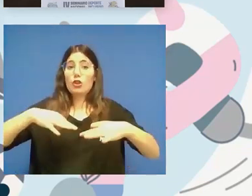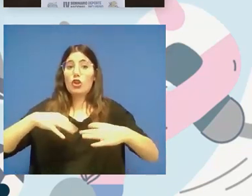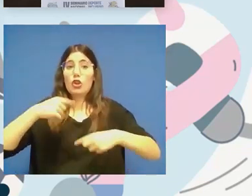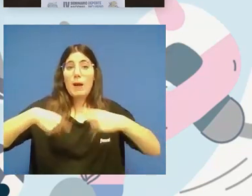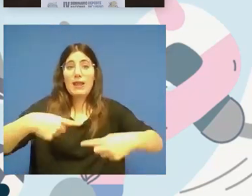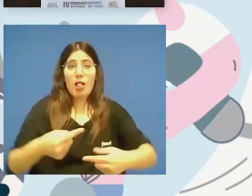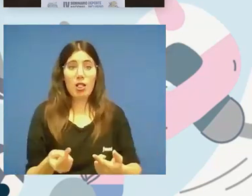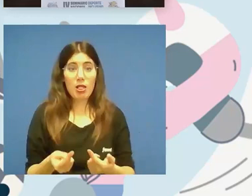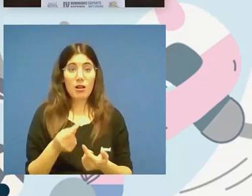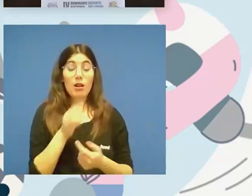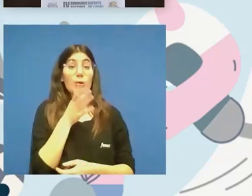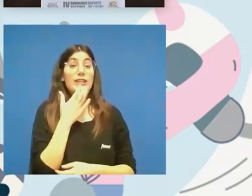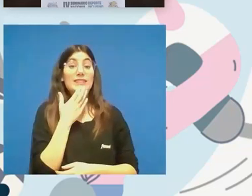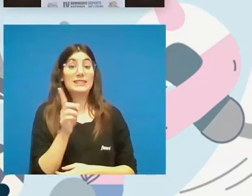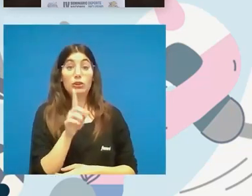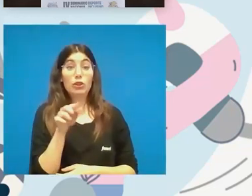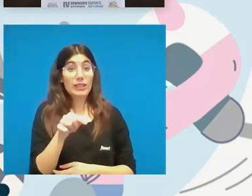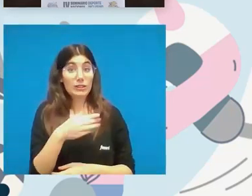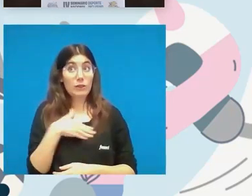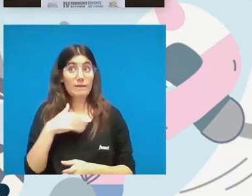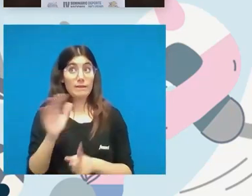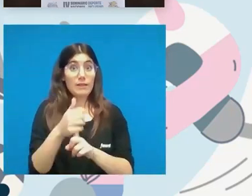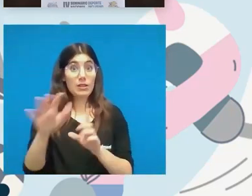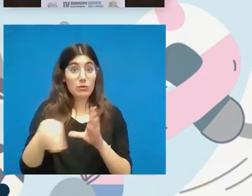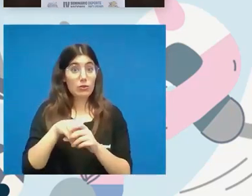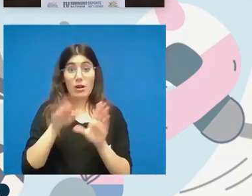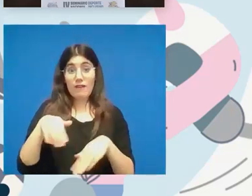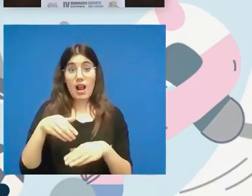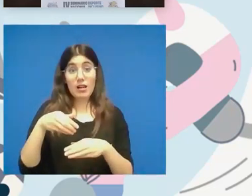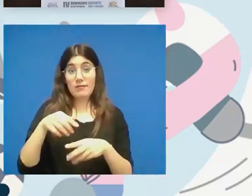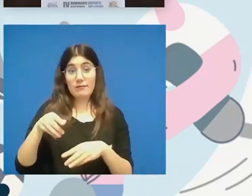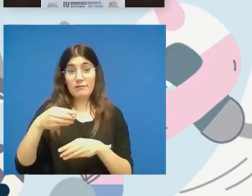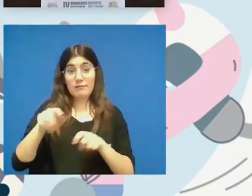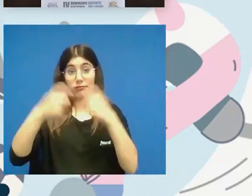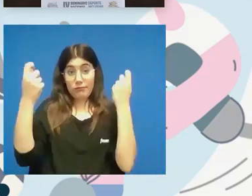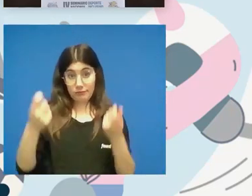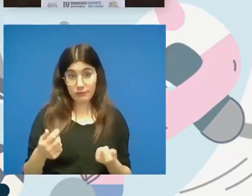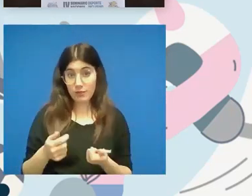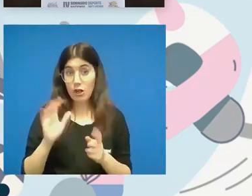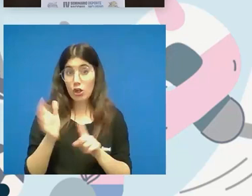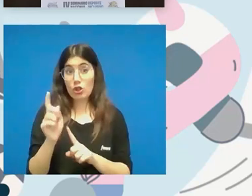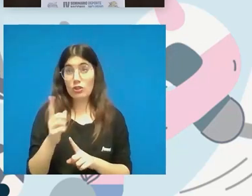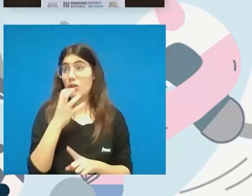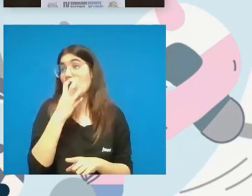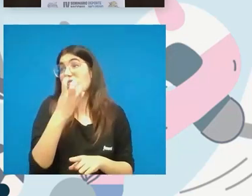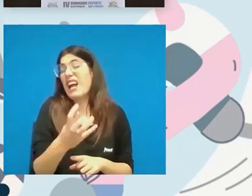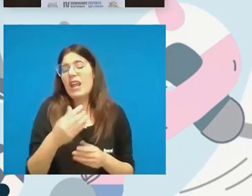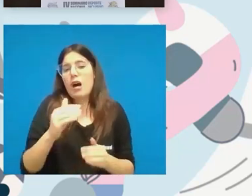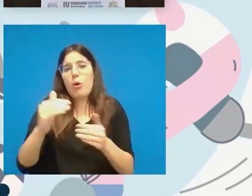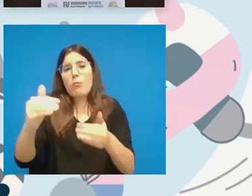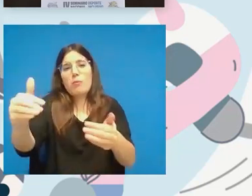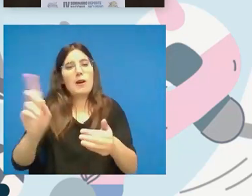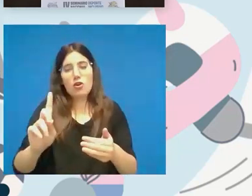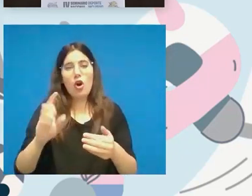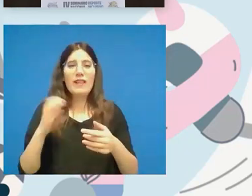no esto que queremos conseguir de inclusión no se va a conseguir se va va a tardar muchísimo más hay que